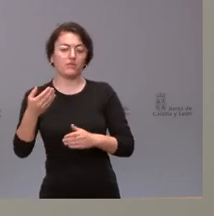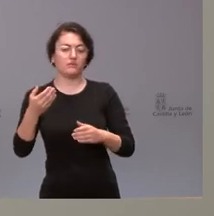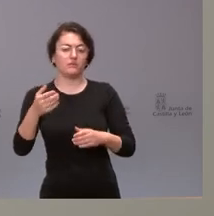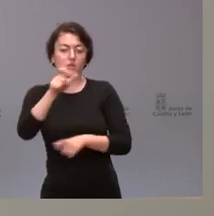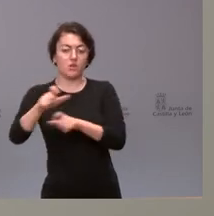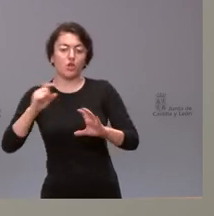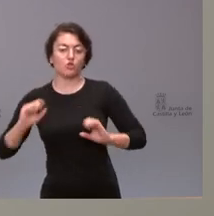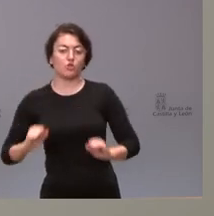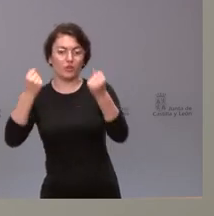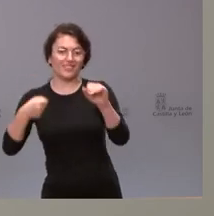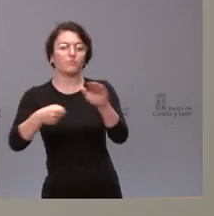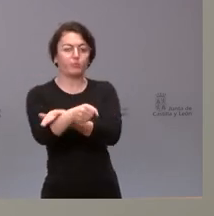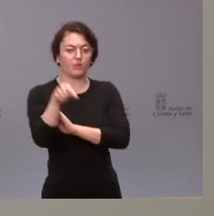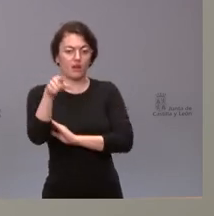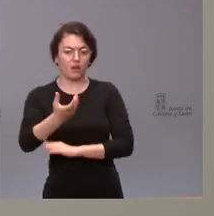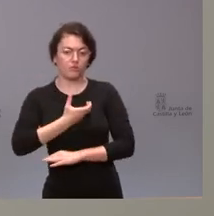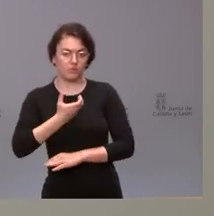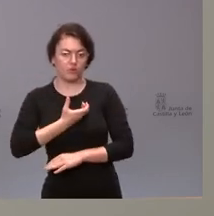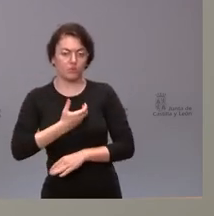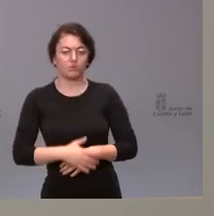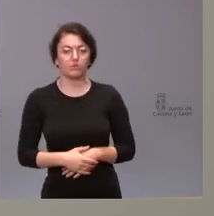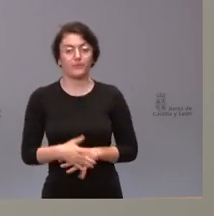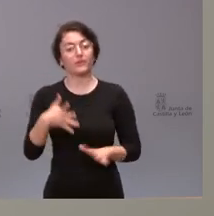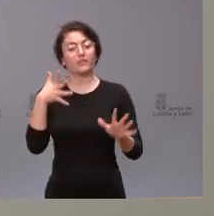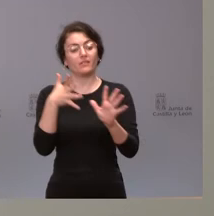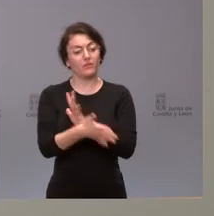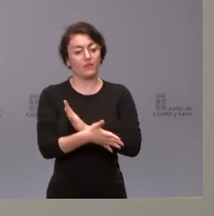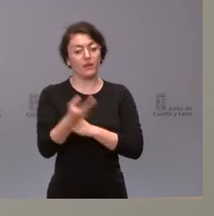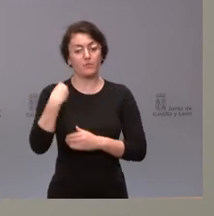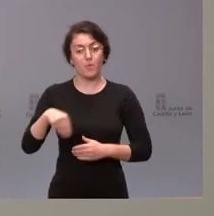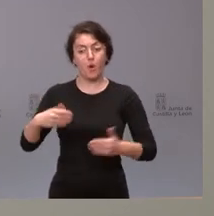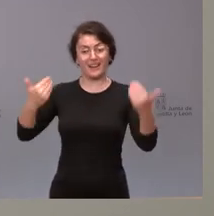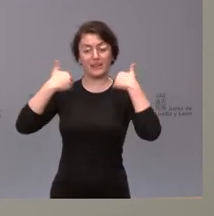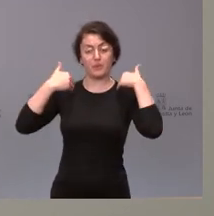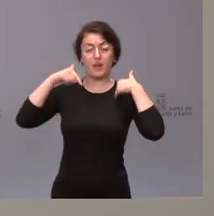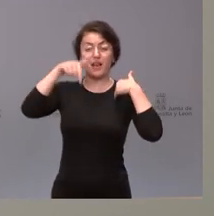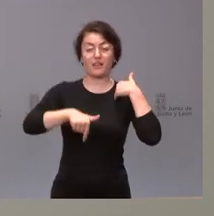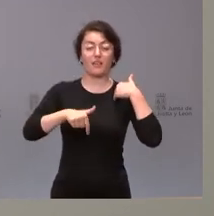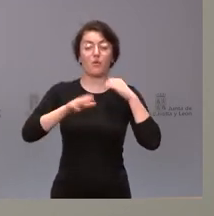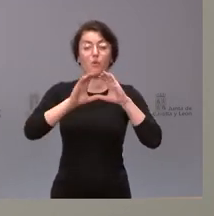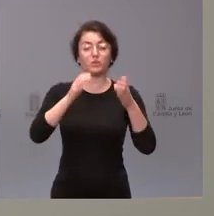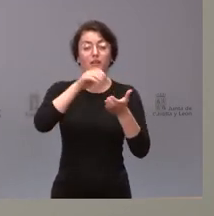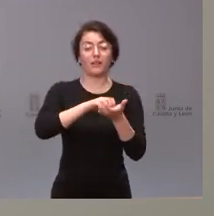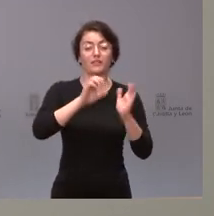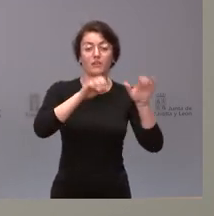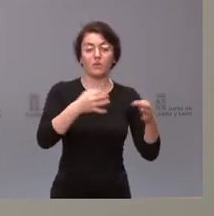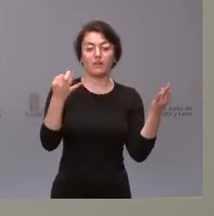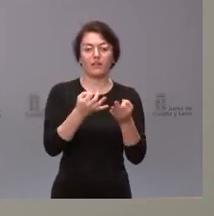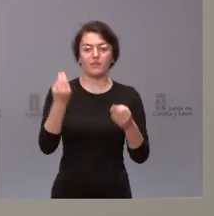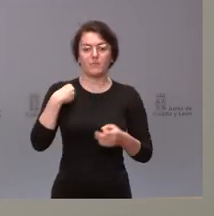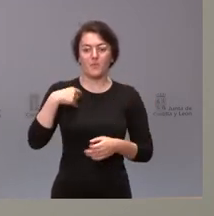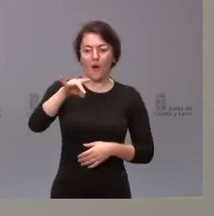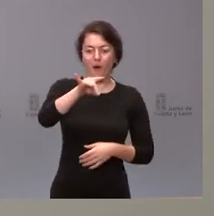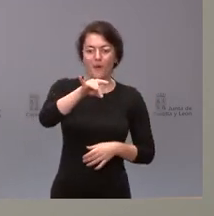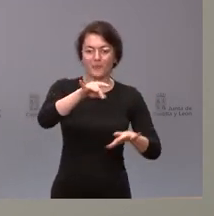socorristas, que estime oportuno y conveniente. Por tanto, la competencia de la Junta de Castilla es la autorización de la calidad de